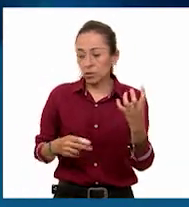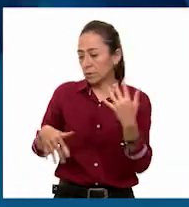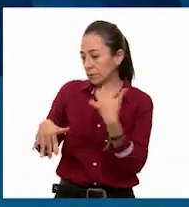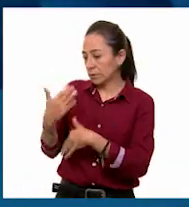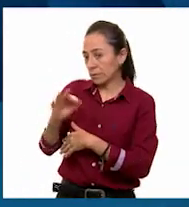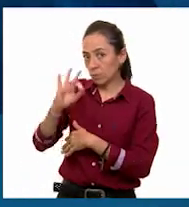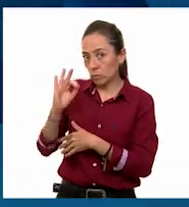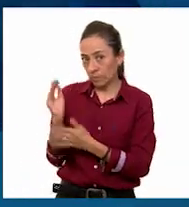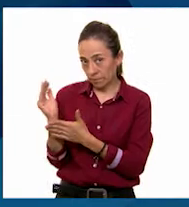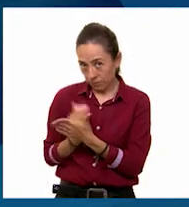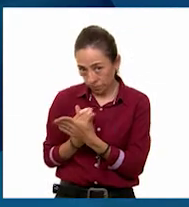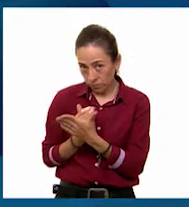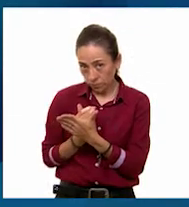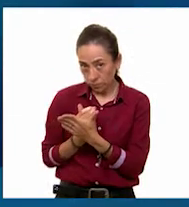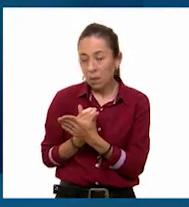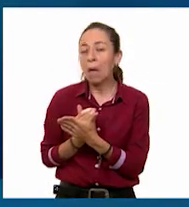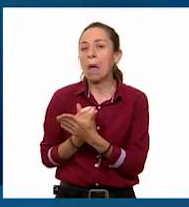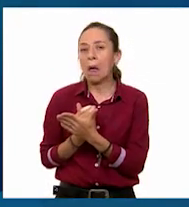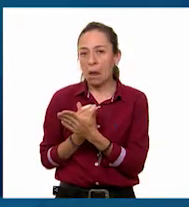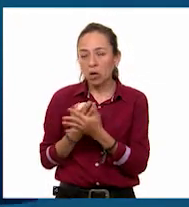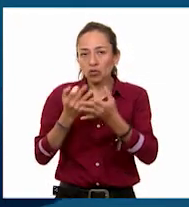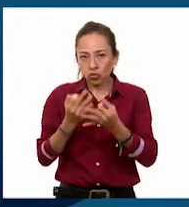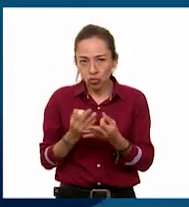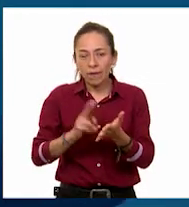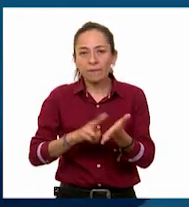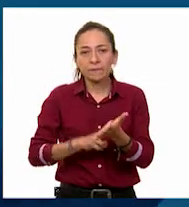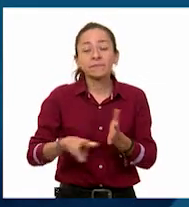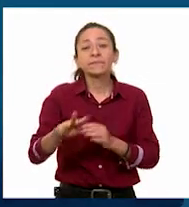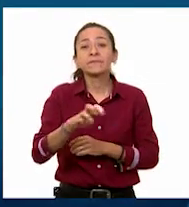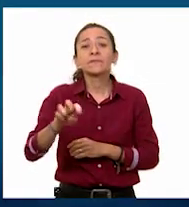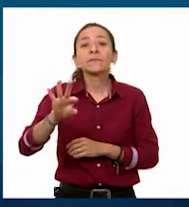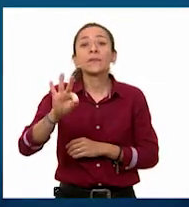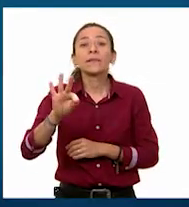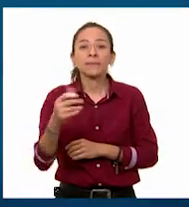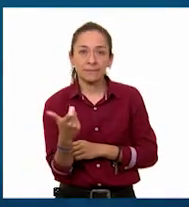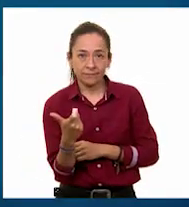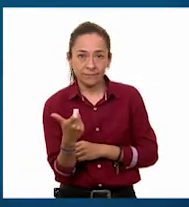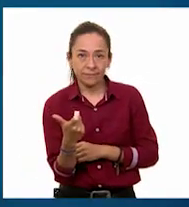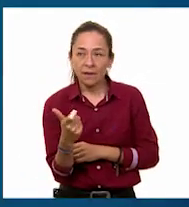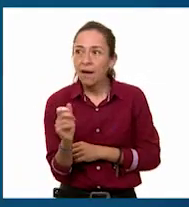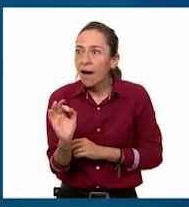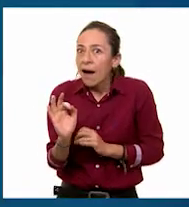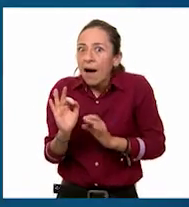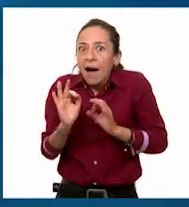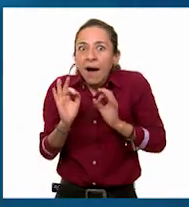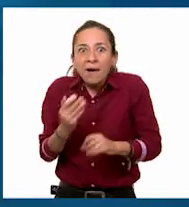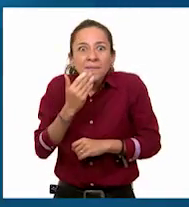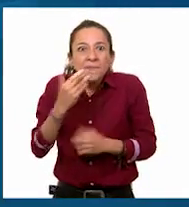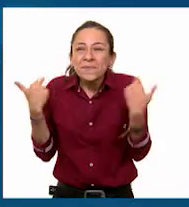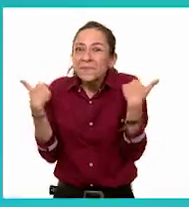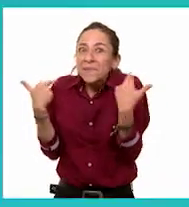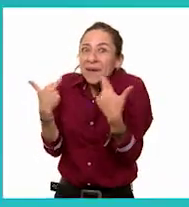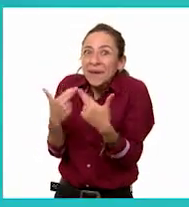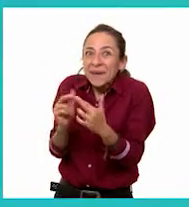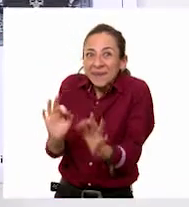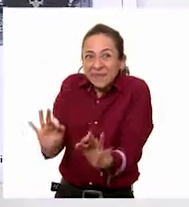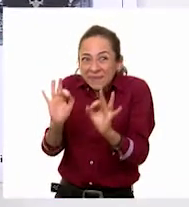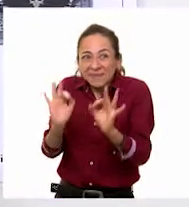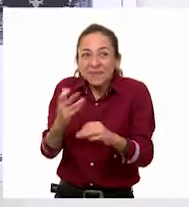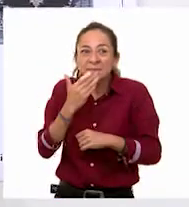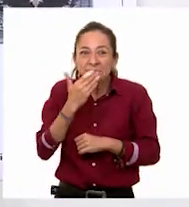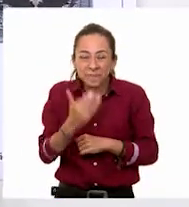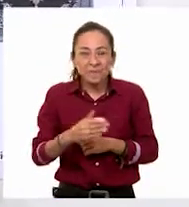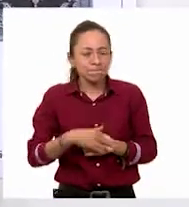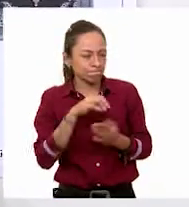descuento costará entonces 340 pesos. Perfecto, maestro. a anotarlo. Exacto.